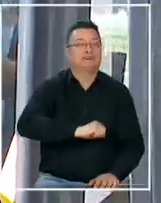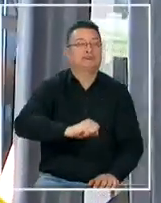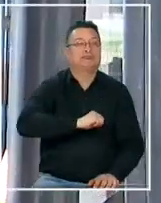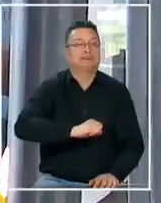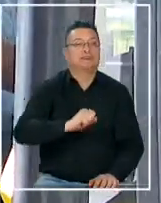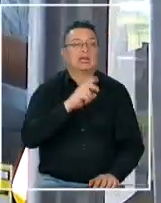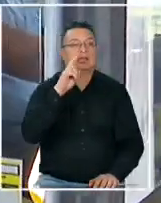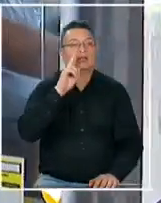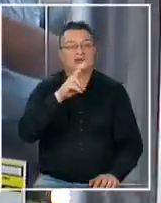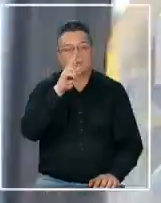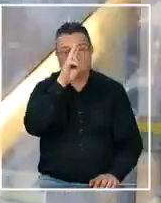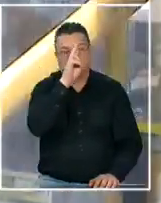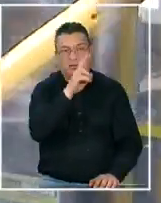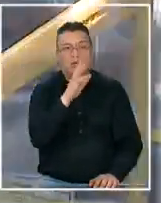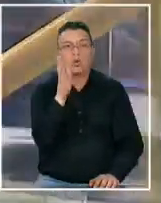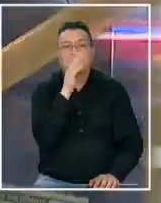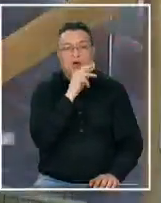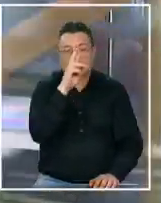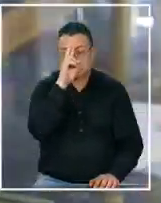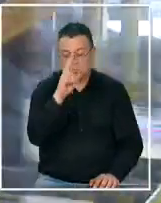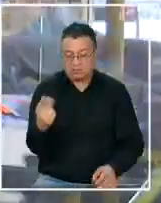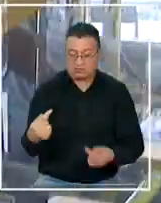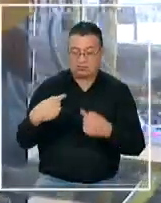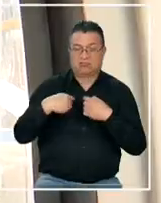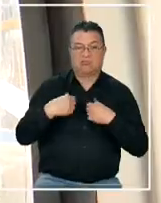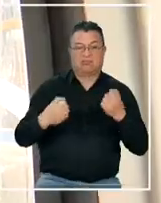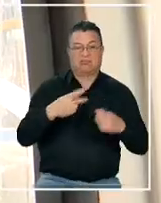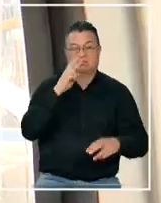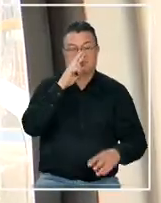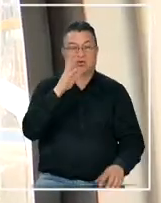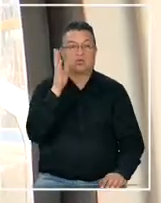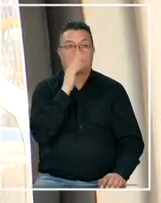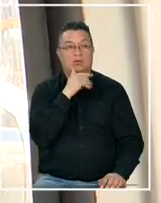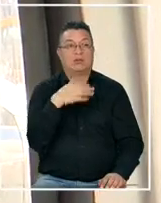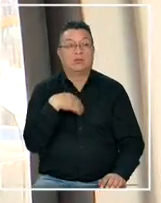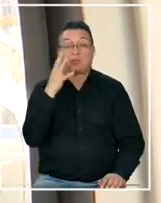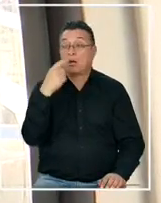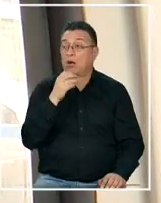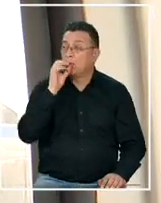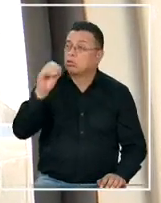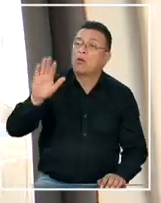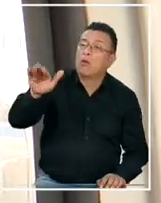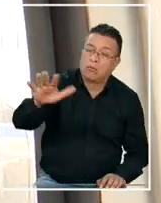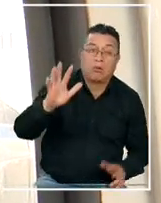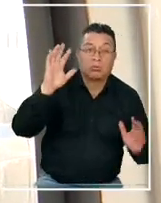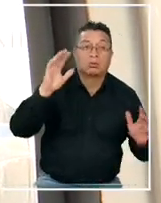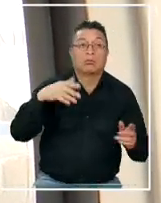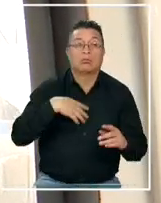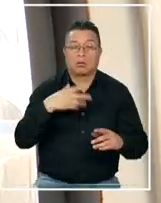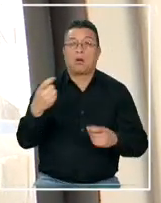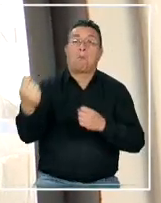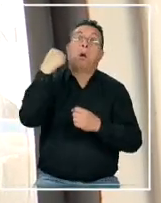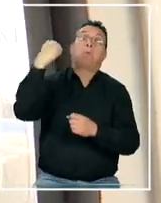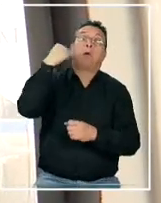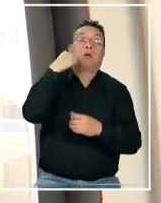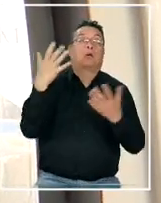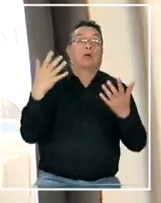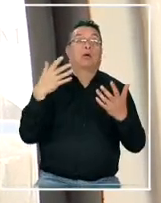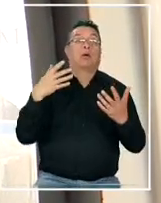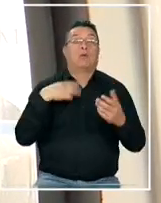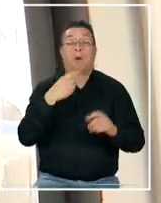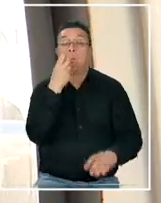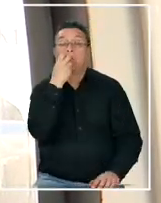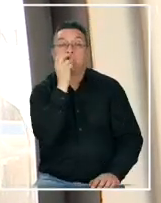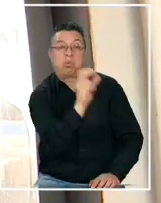sin respeto no hay respeto con el conductor con nadie si uno le dice a algún pasajero lo agarran a combo o lo tiran